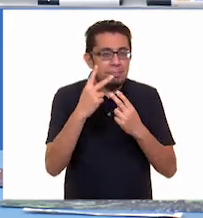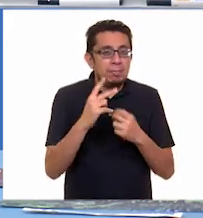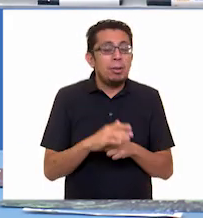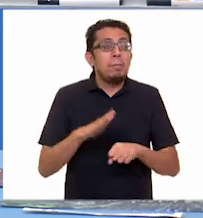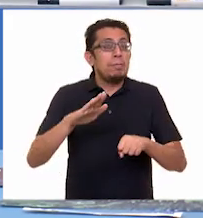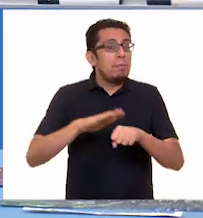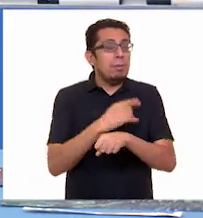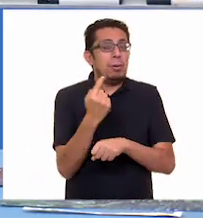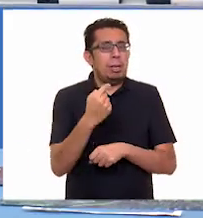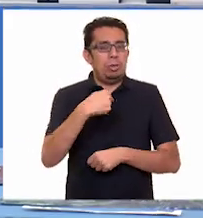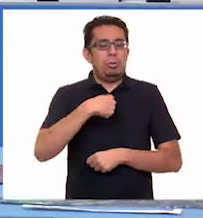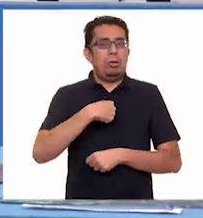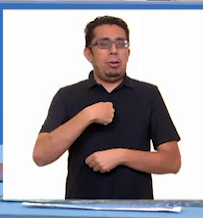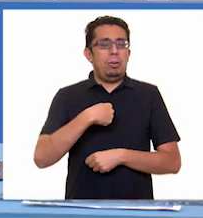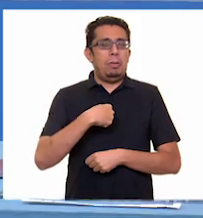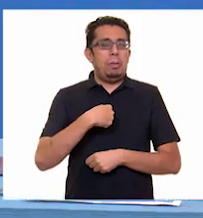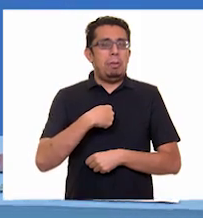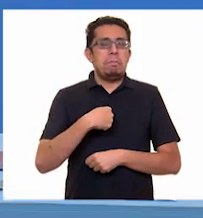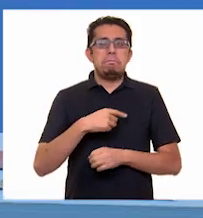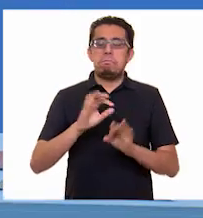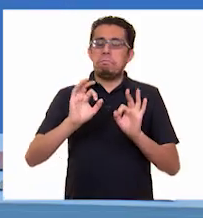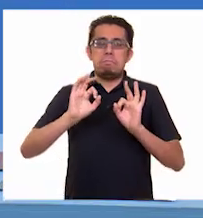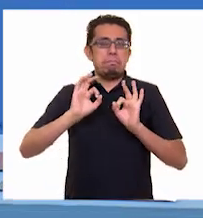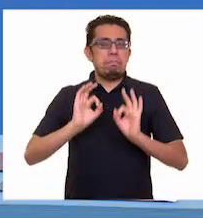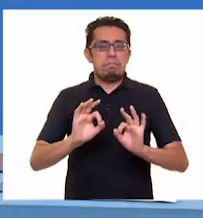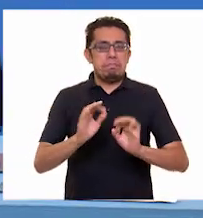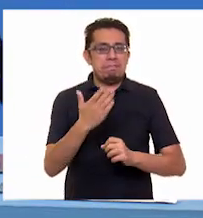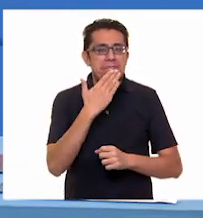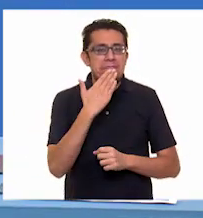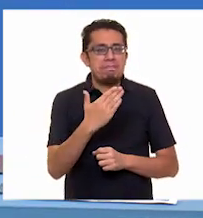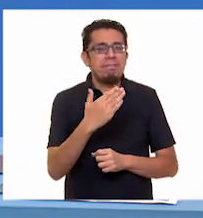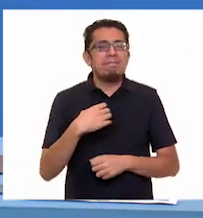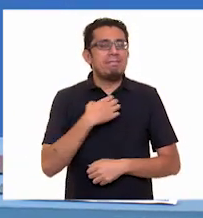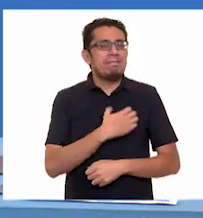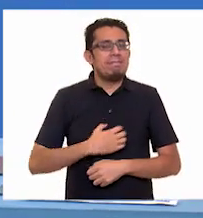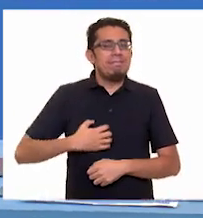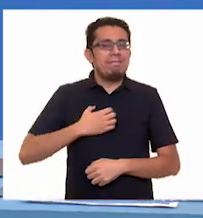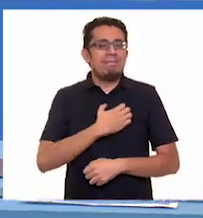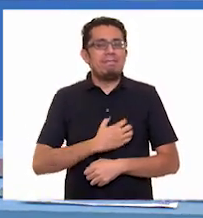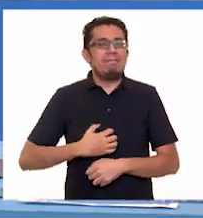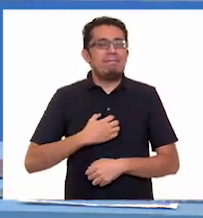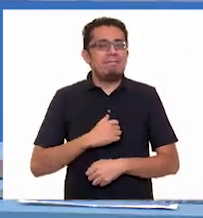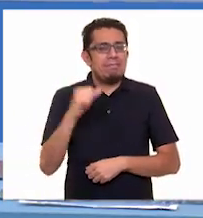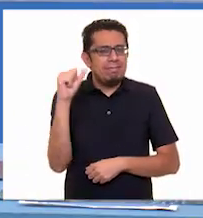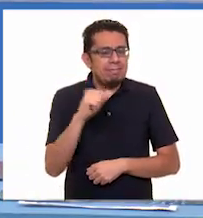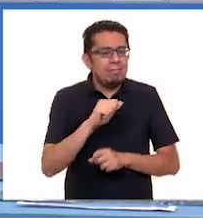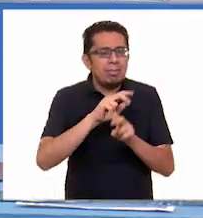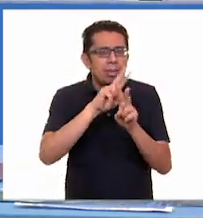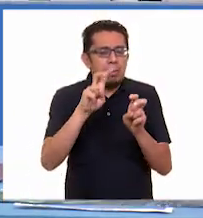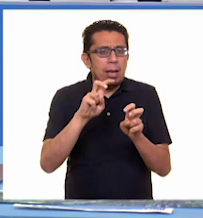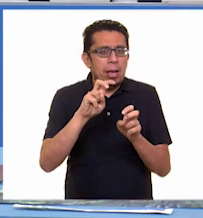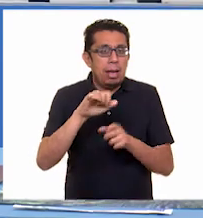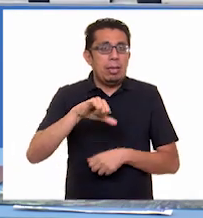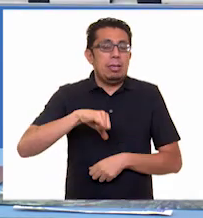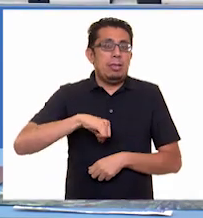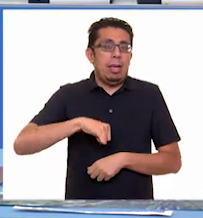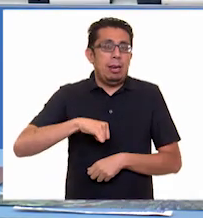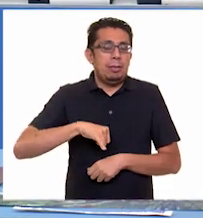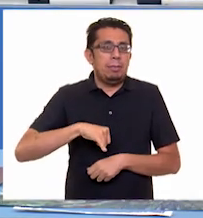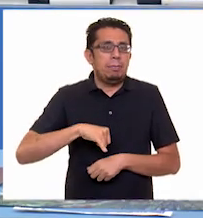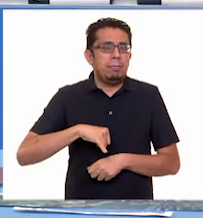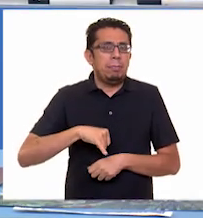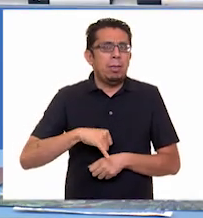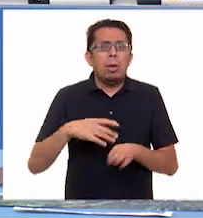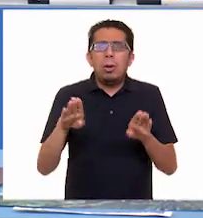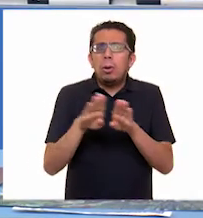yo estoy de maravilla. Estoy muy contenta y pues el tema de hoy es muy interesante. ¿Con